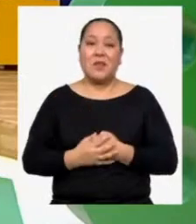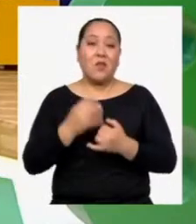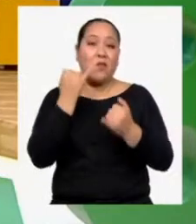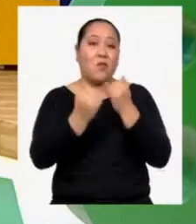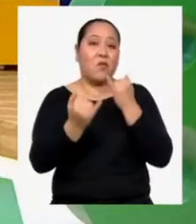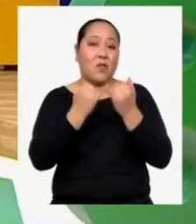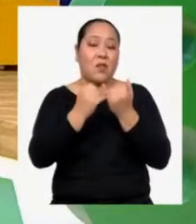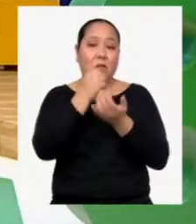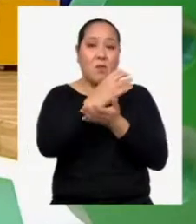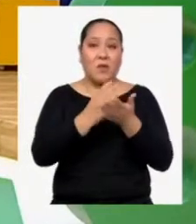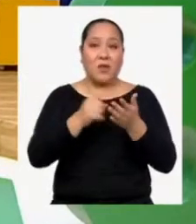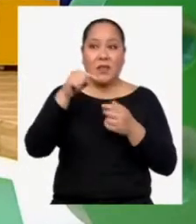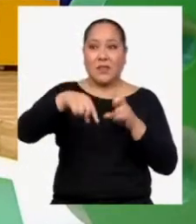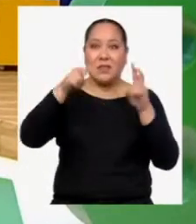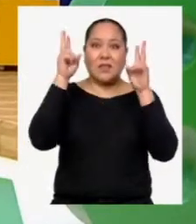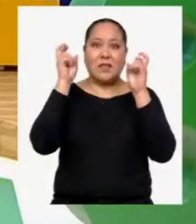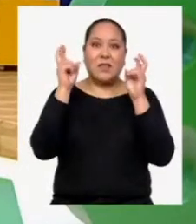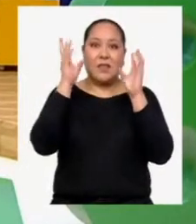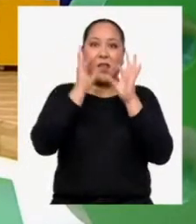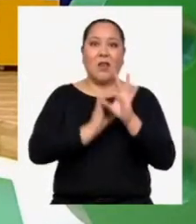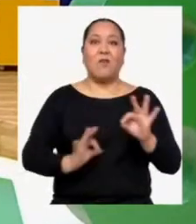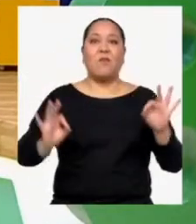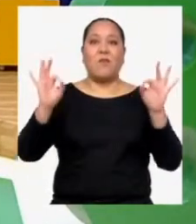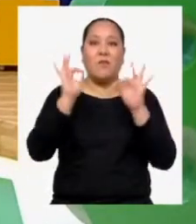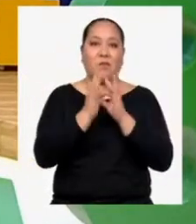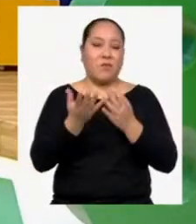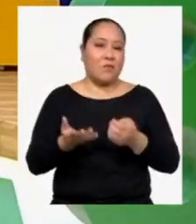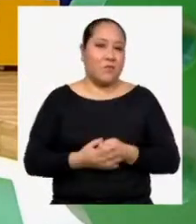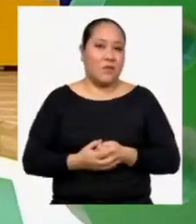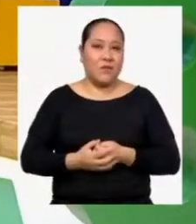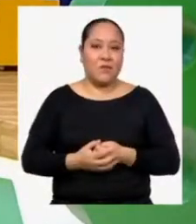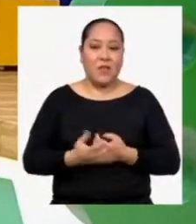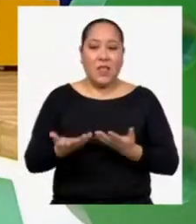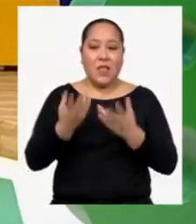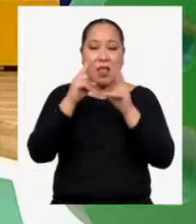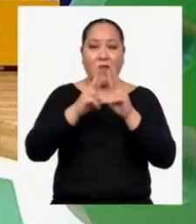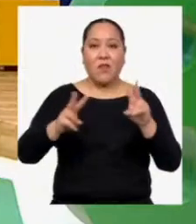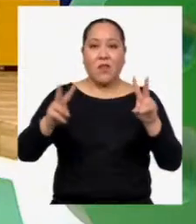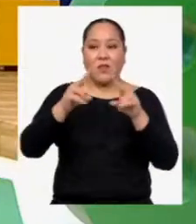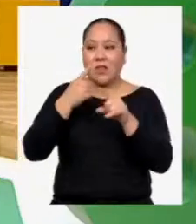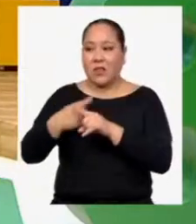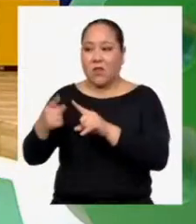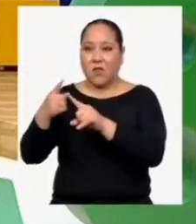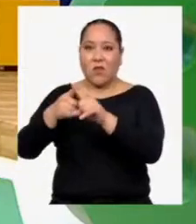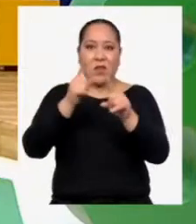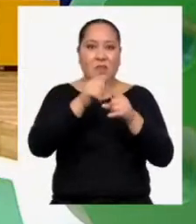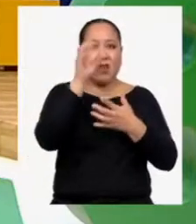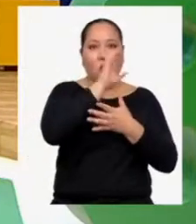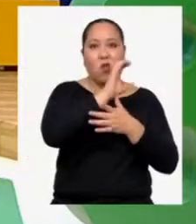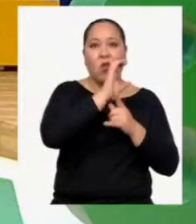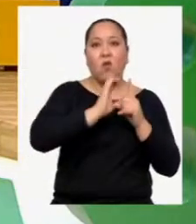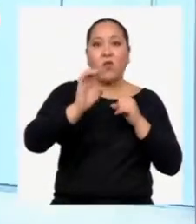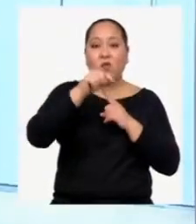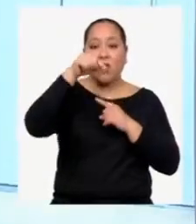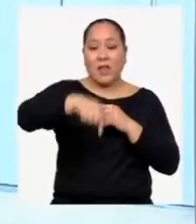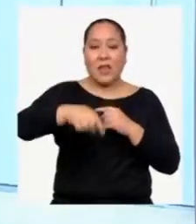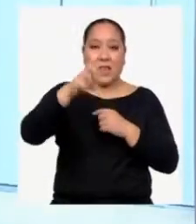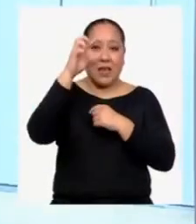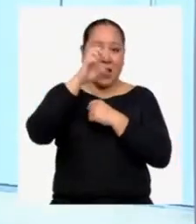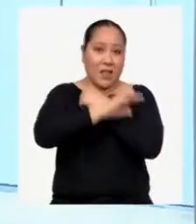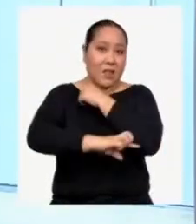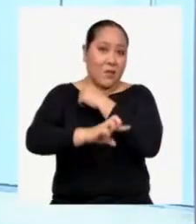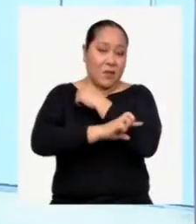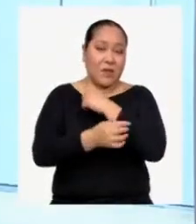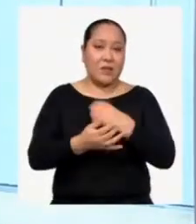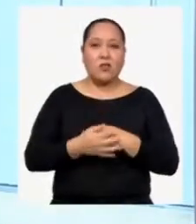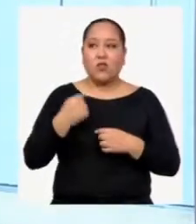actividad de este tema tan importante como es la valoración de la diversidad cultural en nuestro país. Y yo